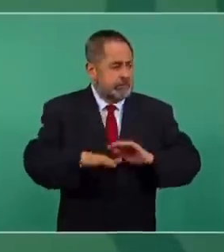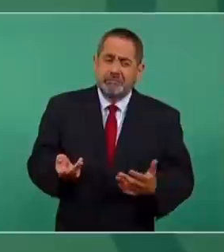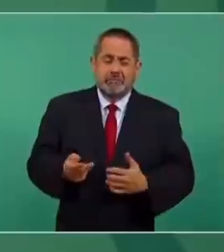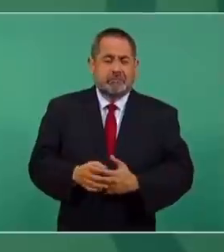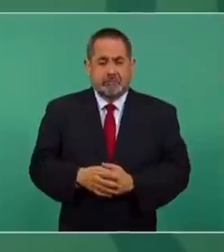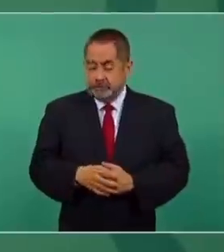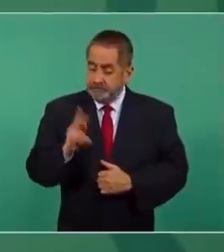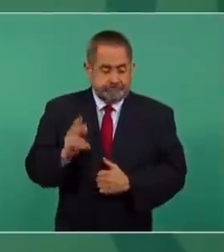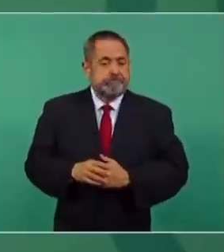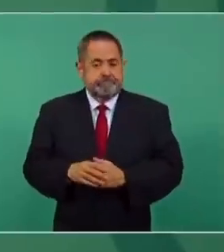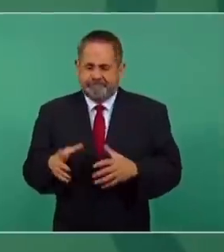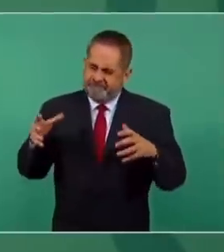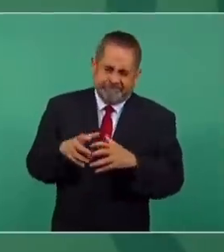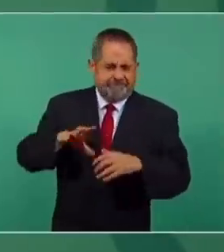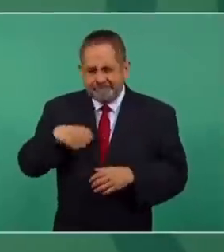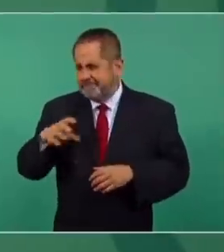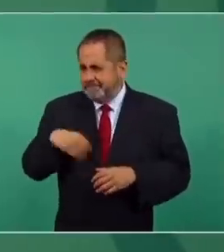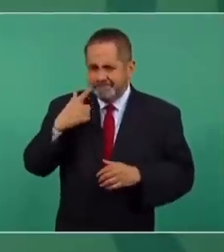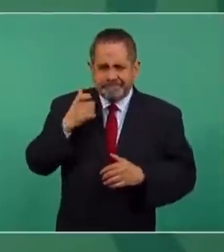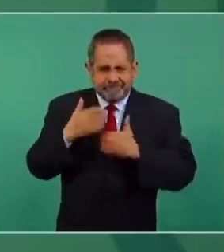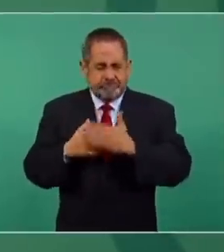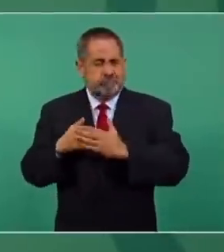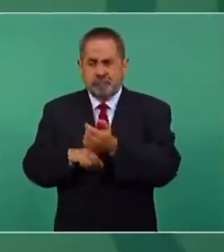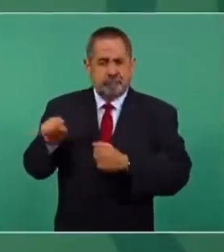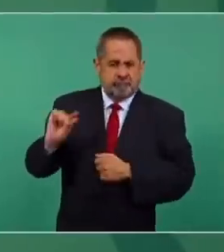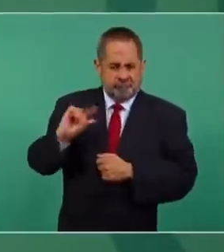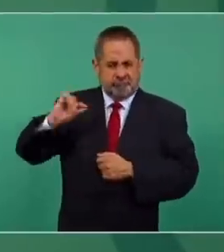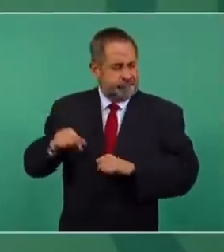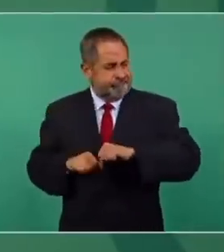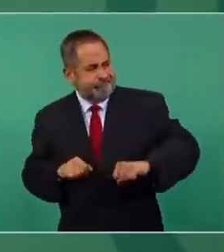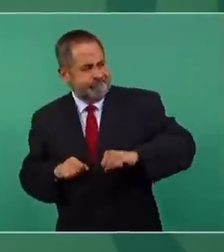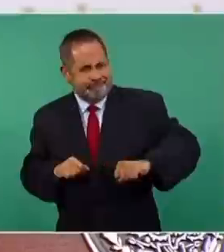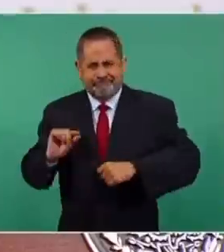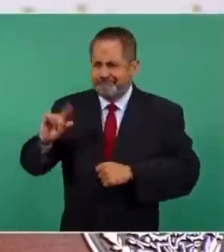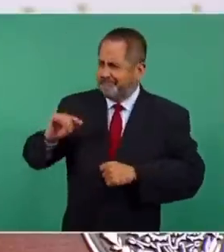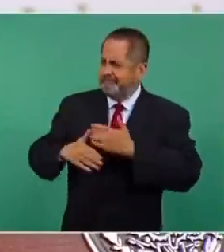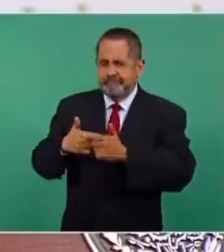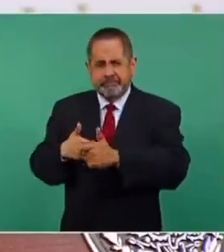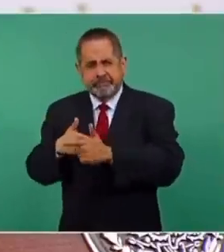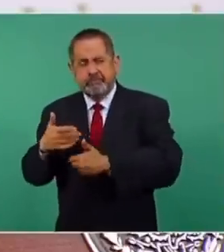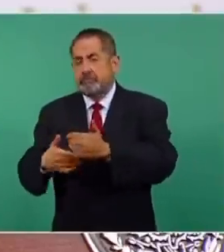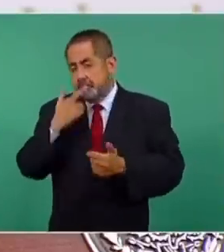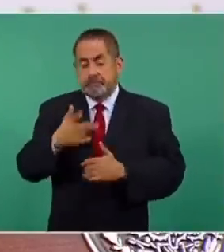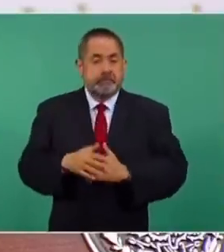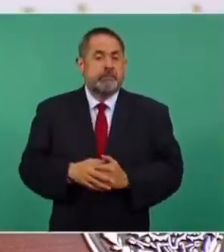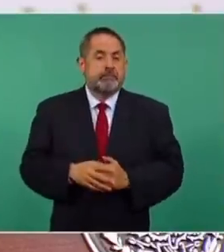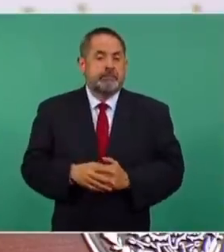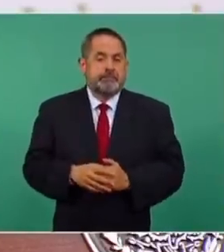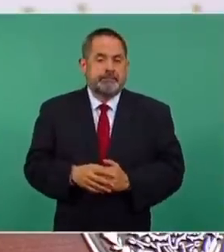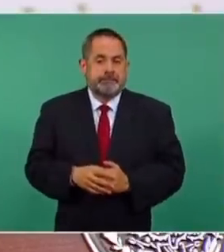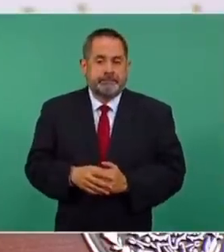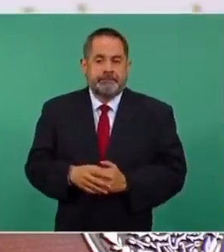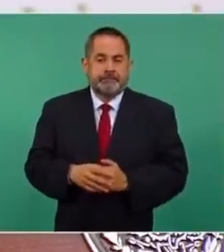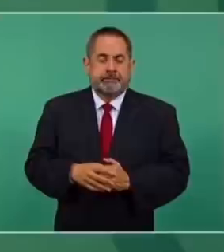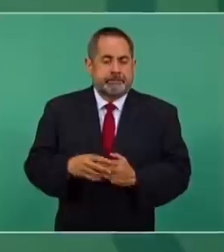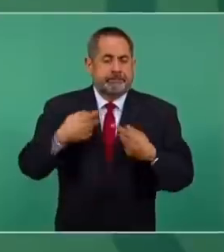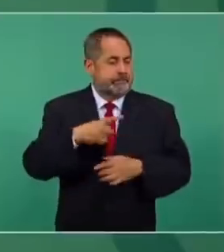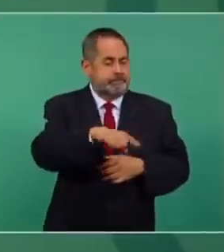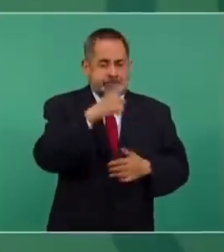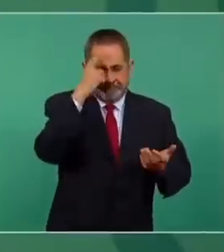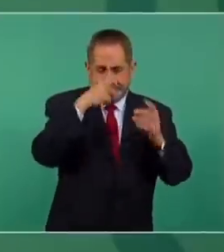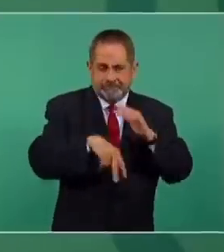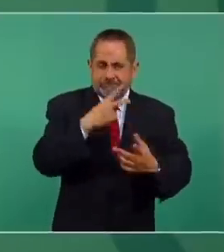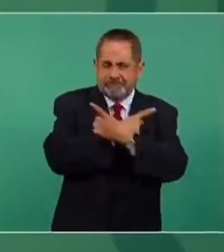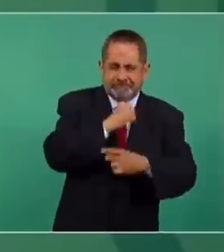vidas humanas. Pero hicimos todo. Y de manera profesional y resistiendo todos los embates de gente sin